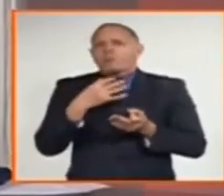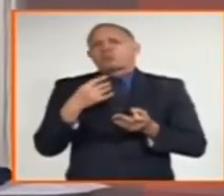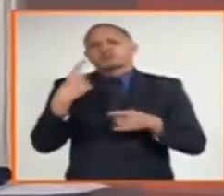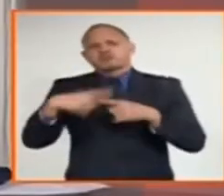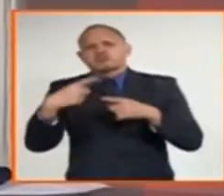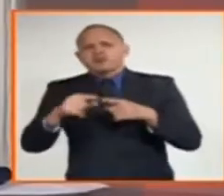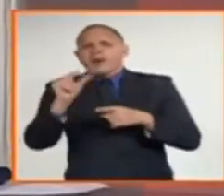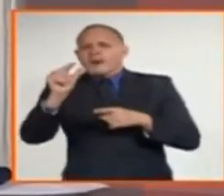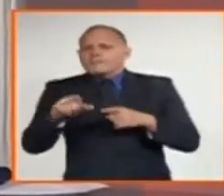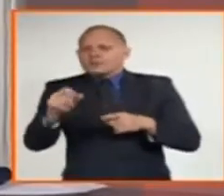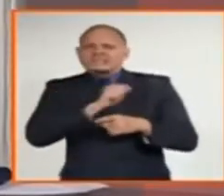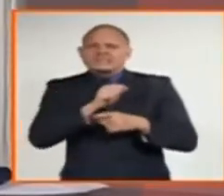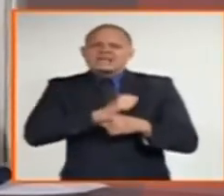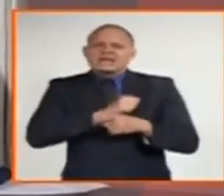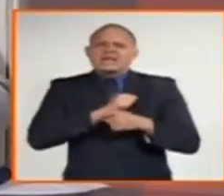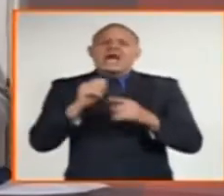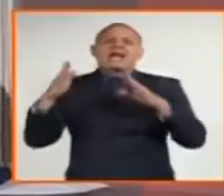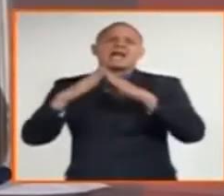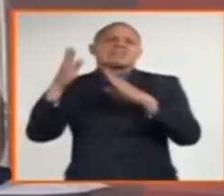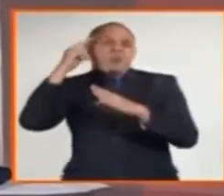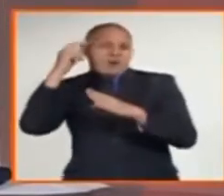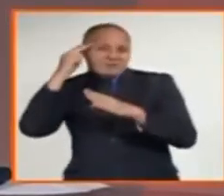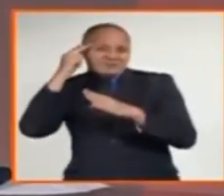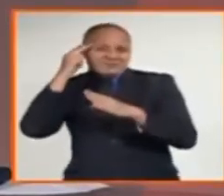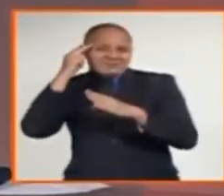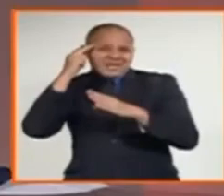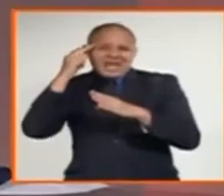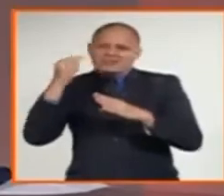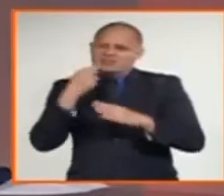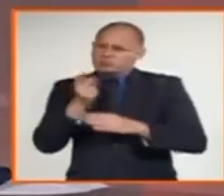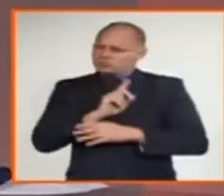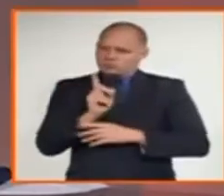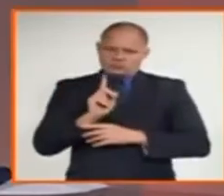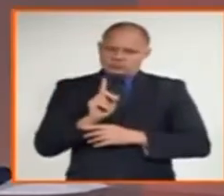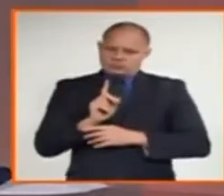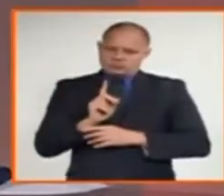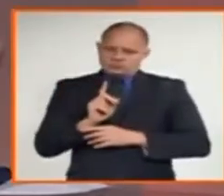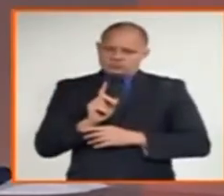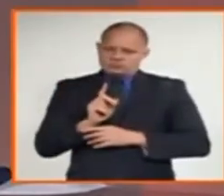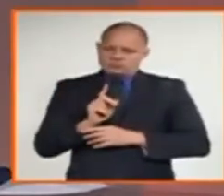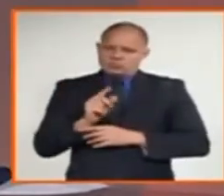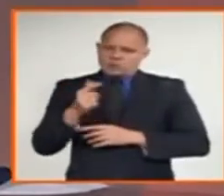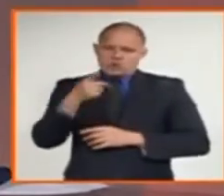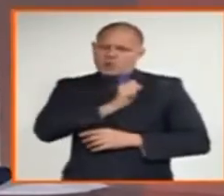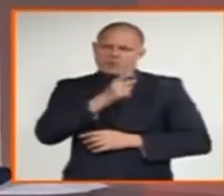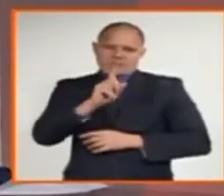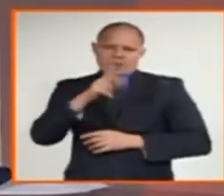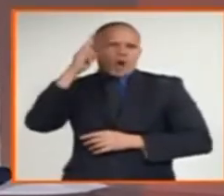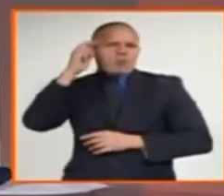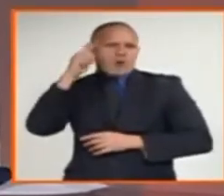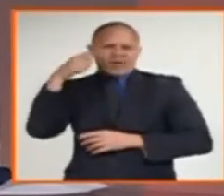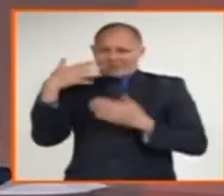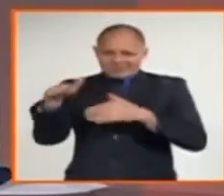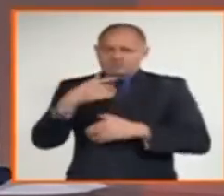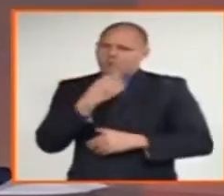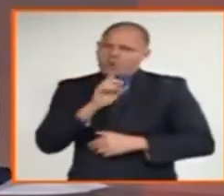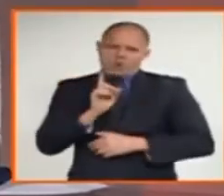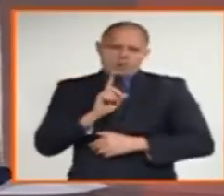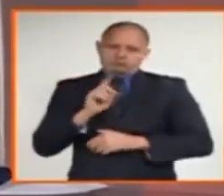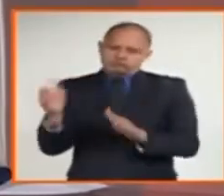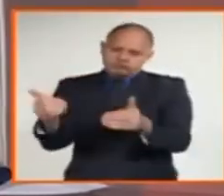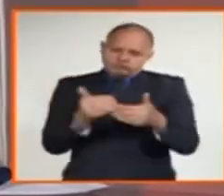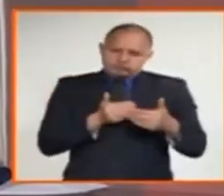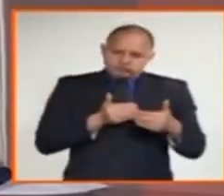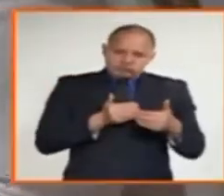mayores a centros de acogida y a centros especializados en sus cuidados porque integran, pasan a integrar grupos familiares que los